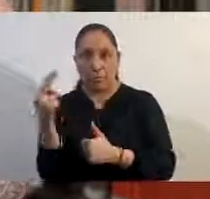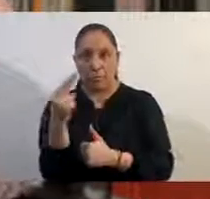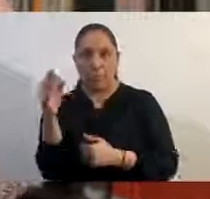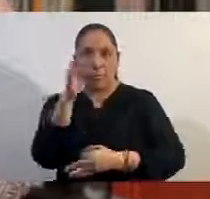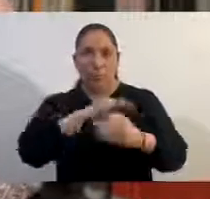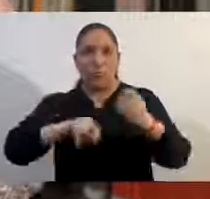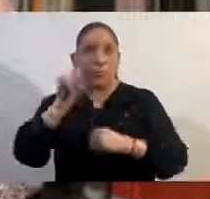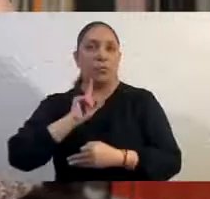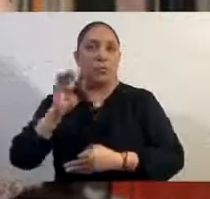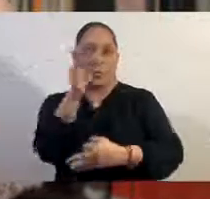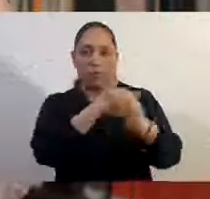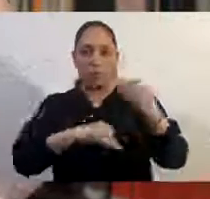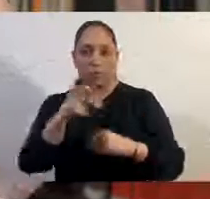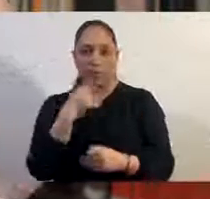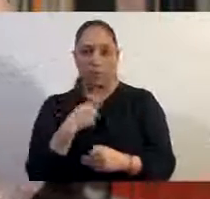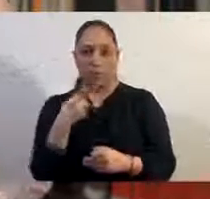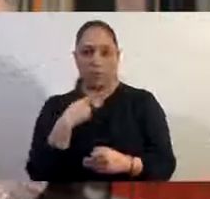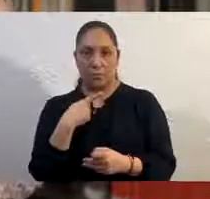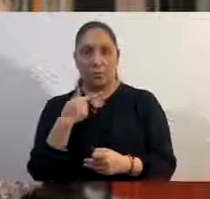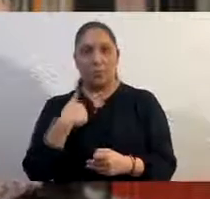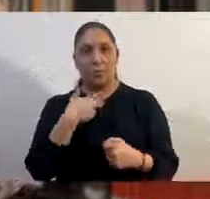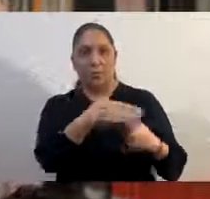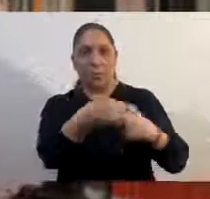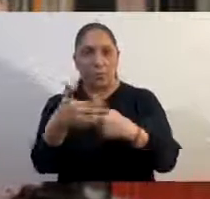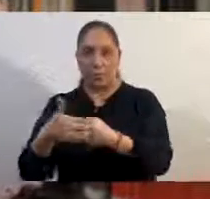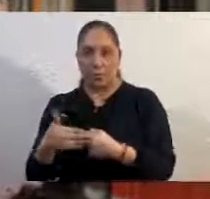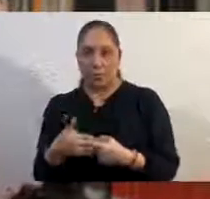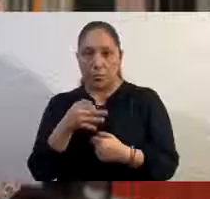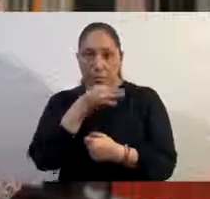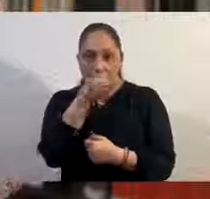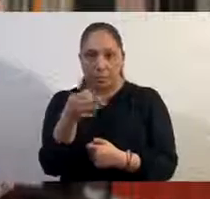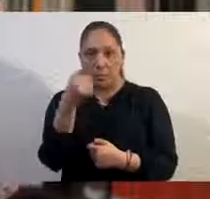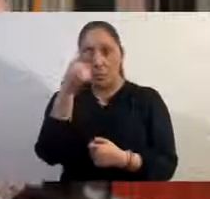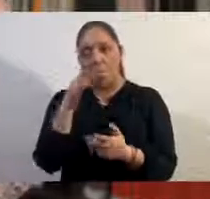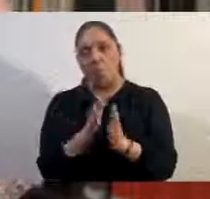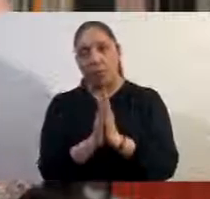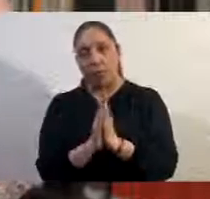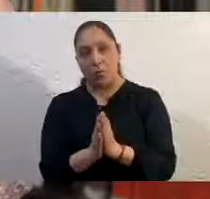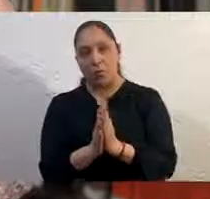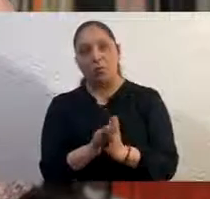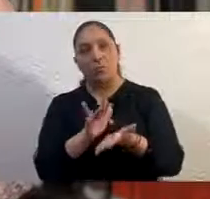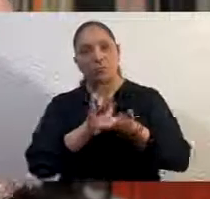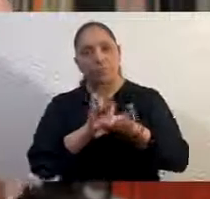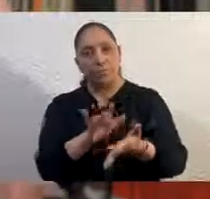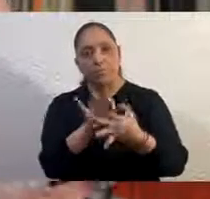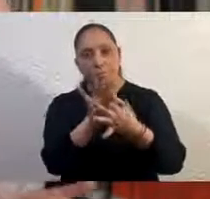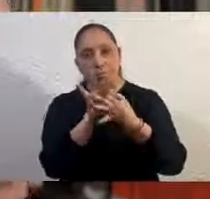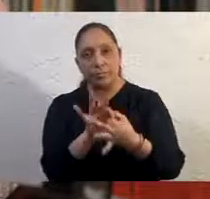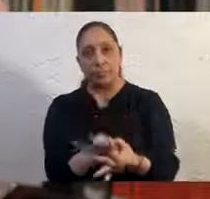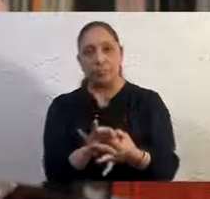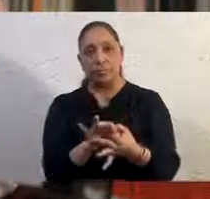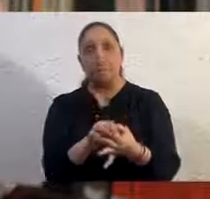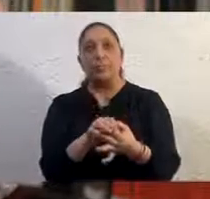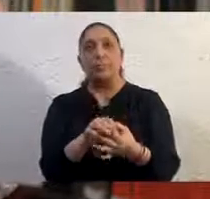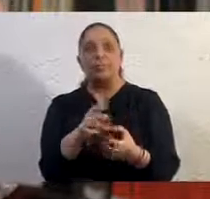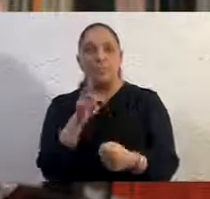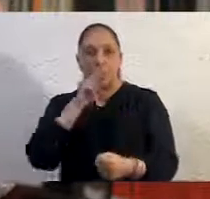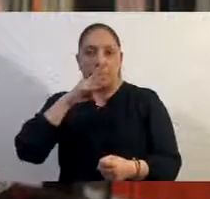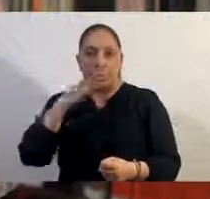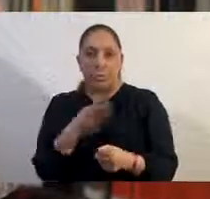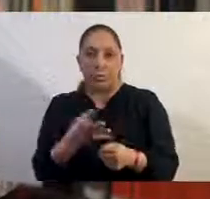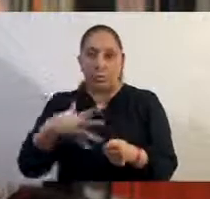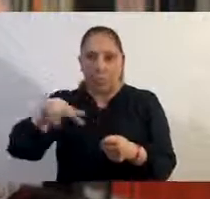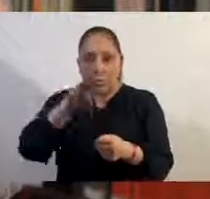convoco a enfrentemos de forma solidaria, con toda responsabilidad, esta crisis sanitaria. Es una crisis sanitaria mundial